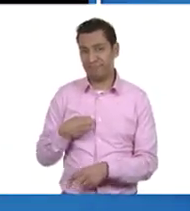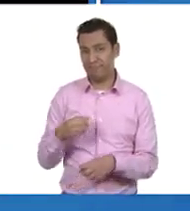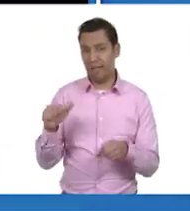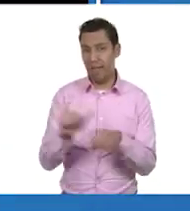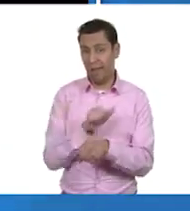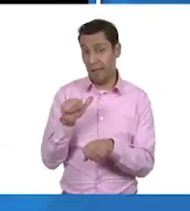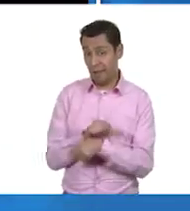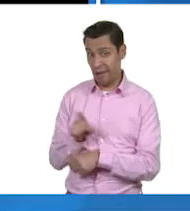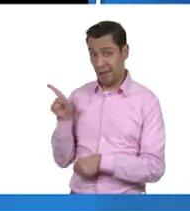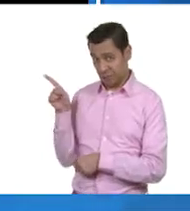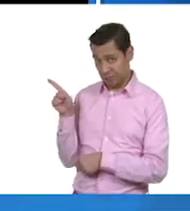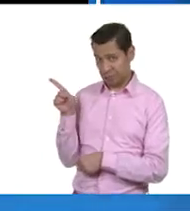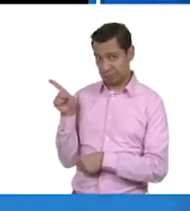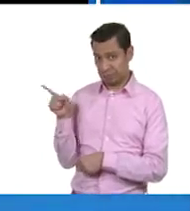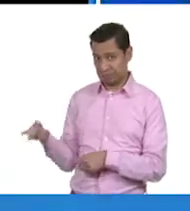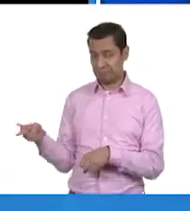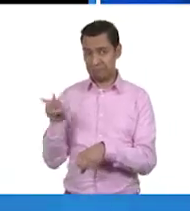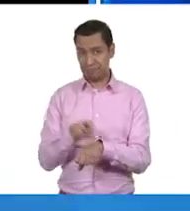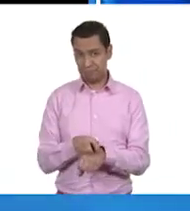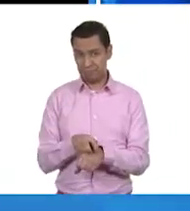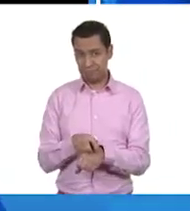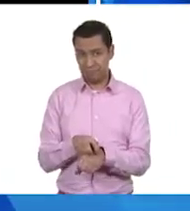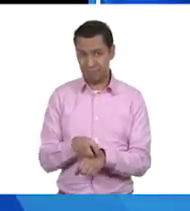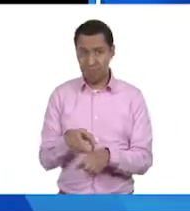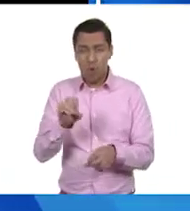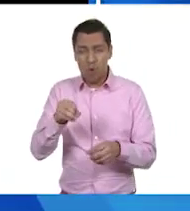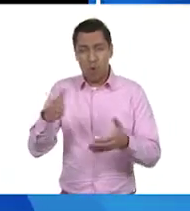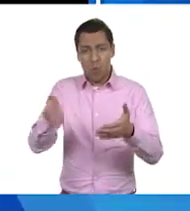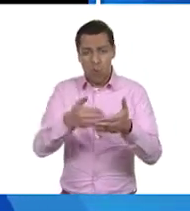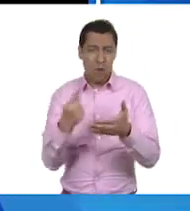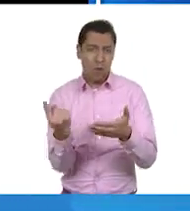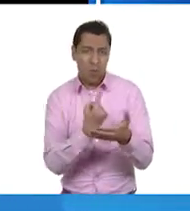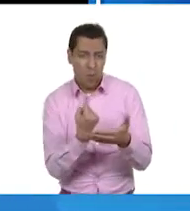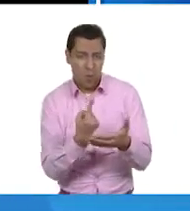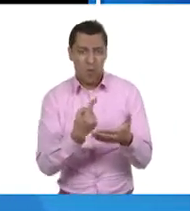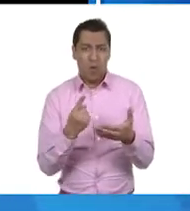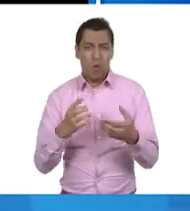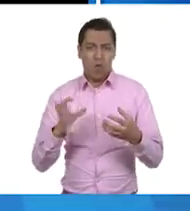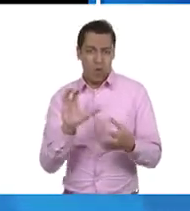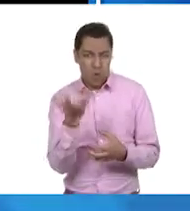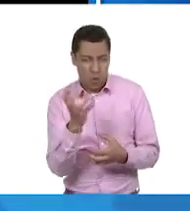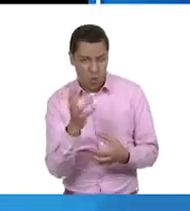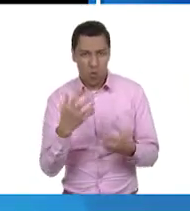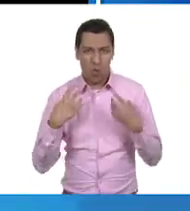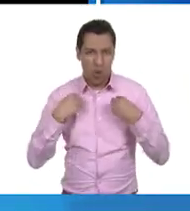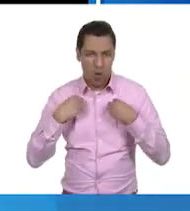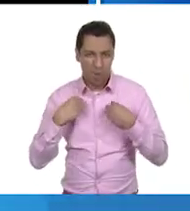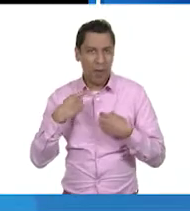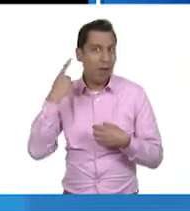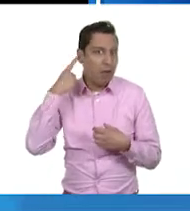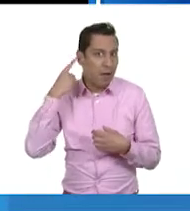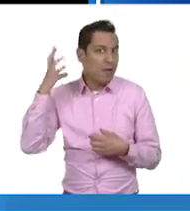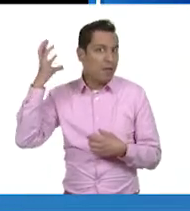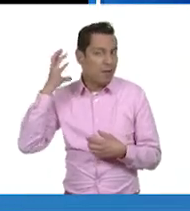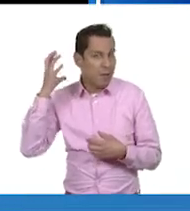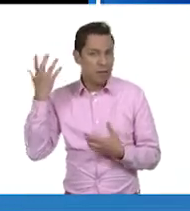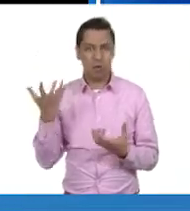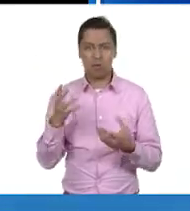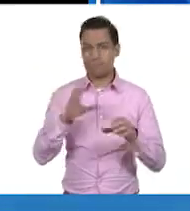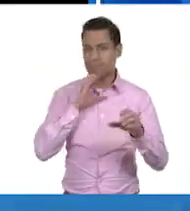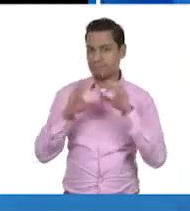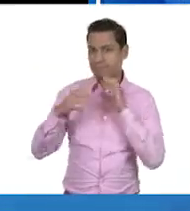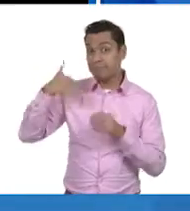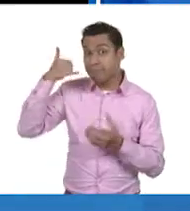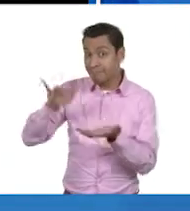autos que nos transportan, los objetos con los que cocinamos y lavamos ropa, hasta con los que escuchamos música y nos comunicamos.